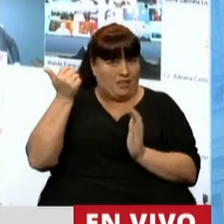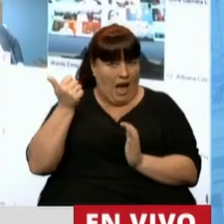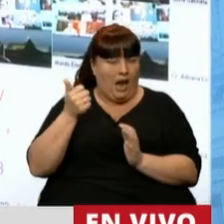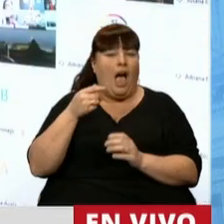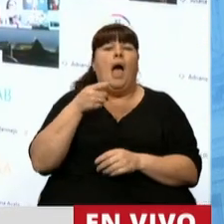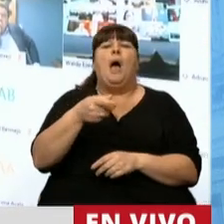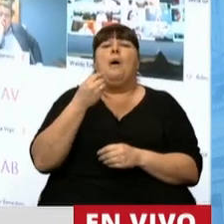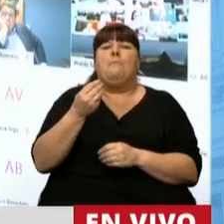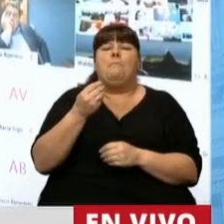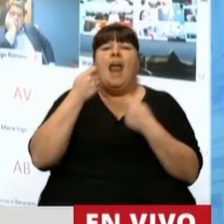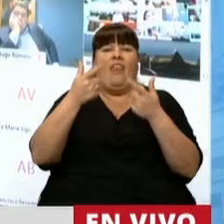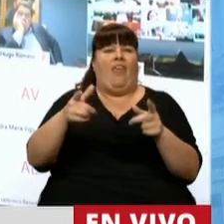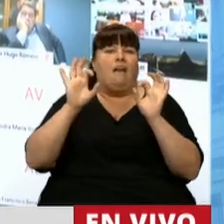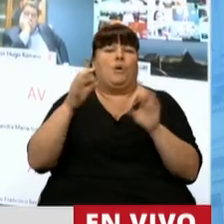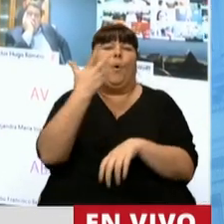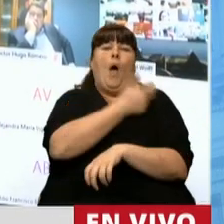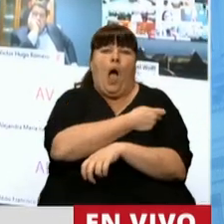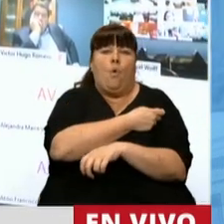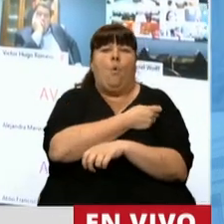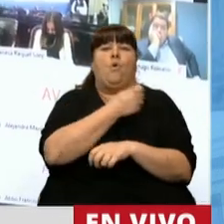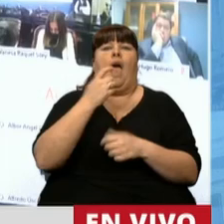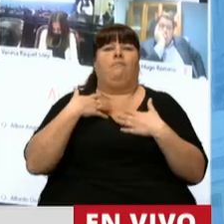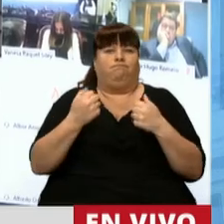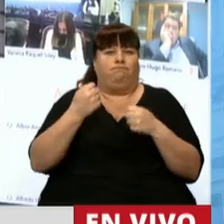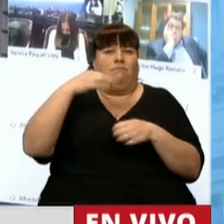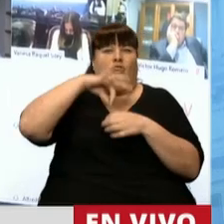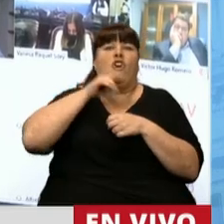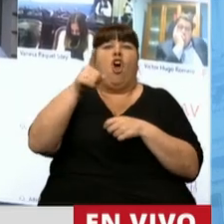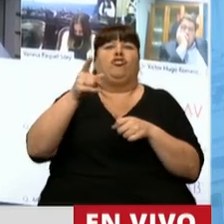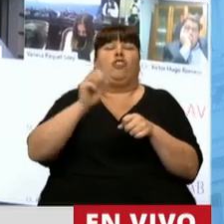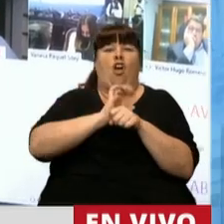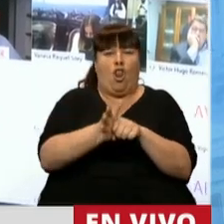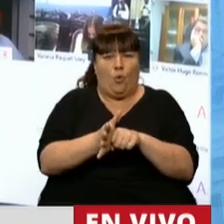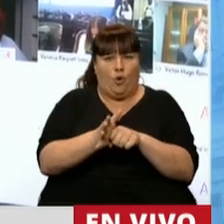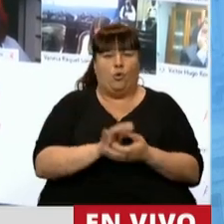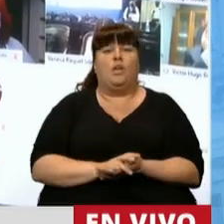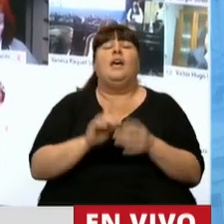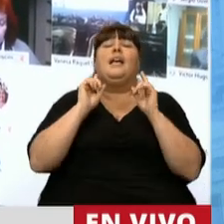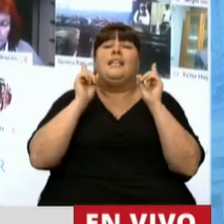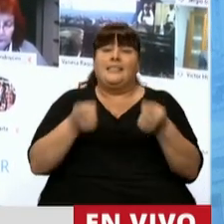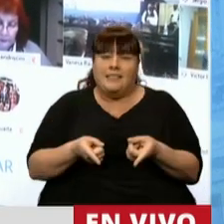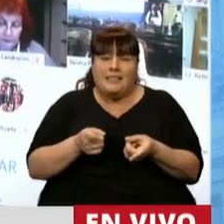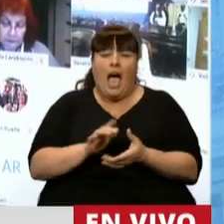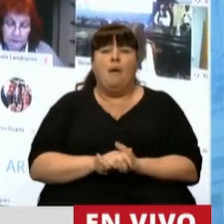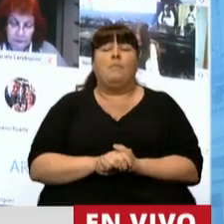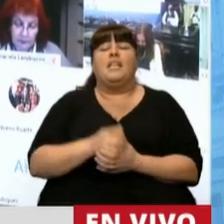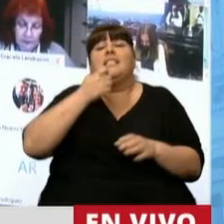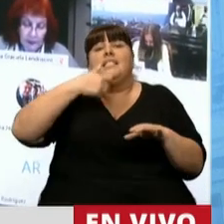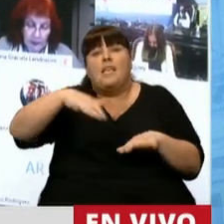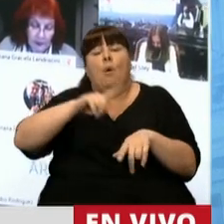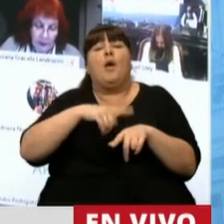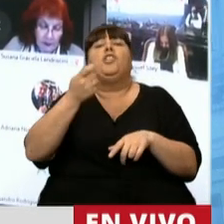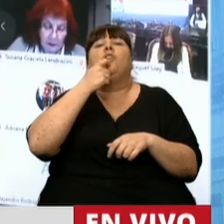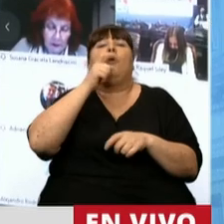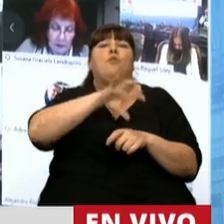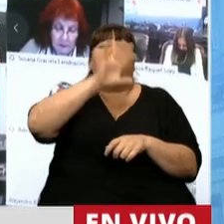tengan como objeto asegurar las coberturas de vacunas para generar inmunidad adquirida contra el COVID-19 y también de las que he llegado el caso sean